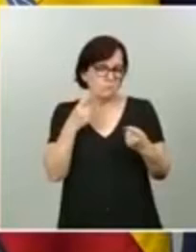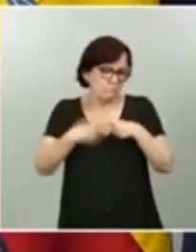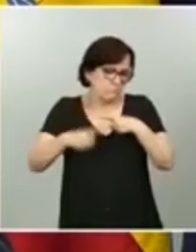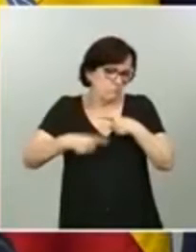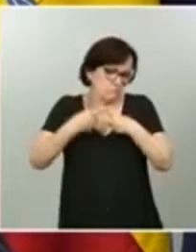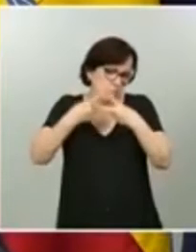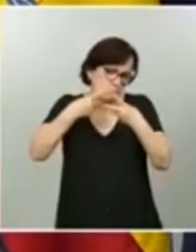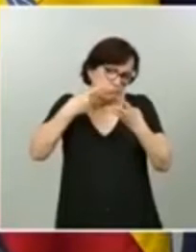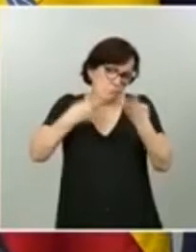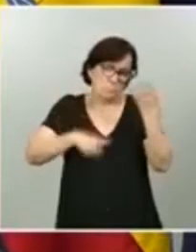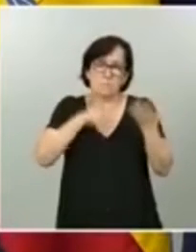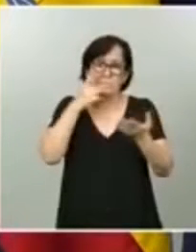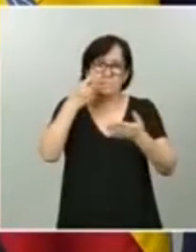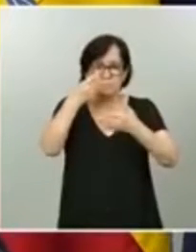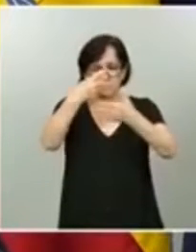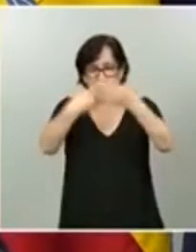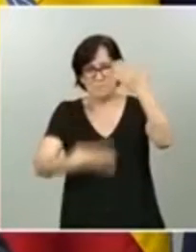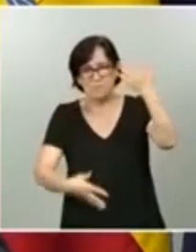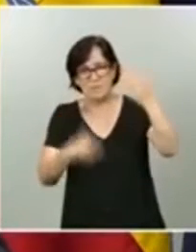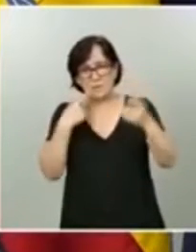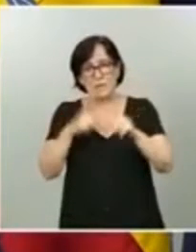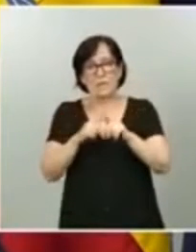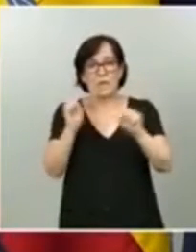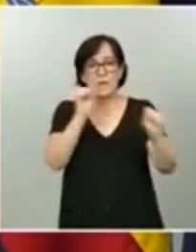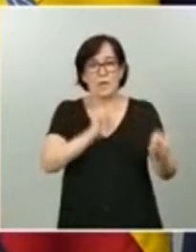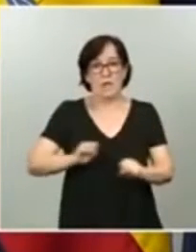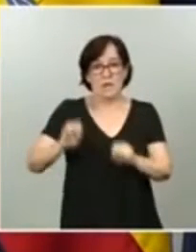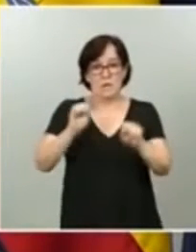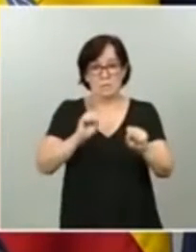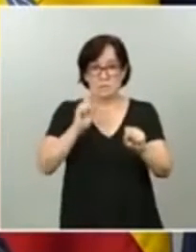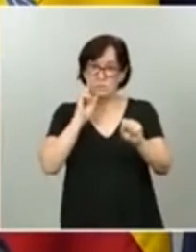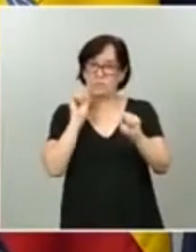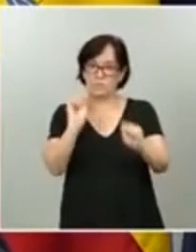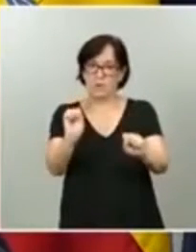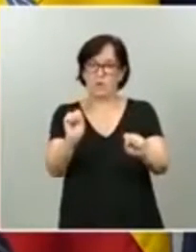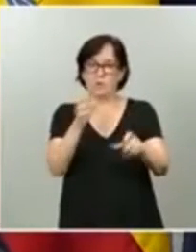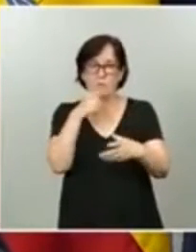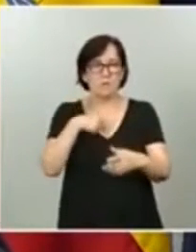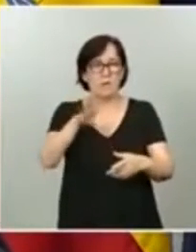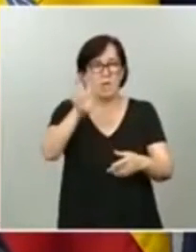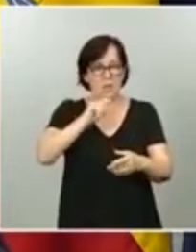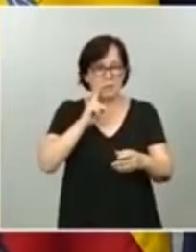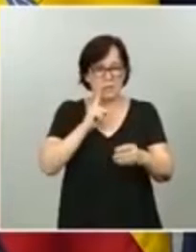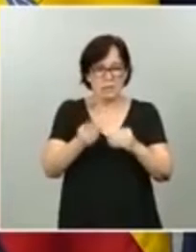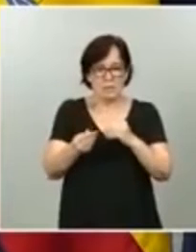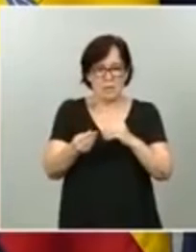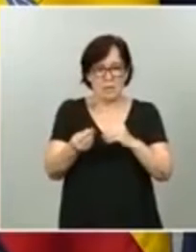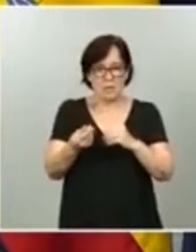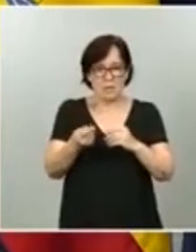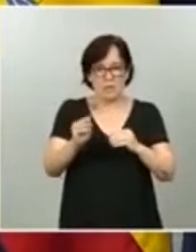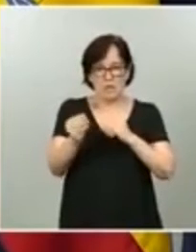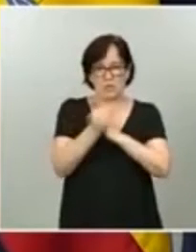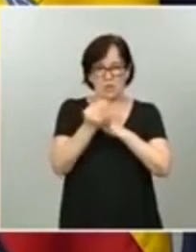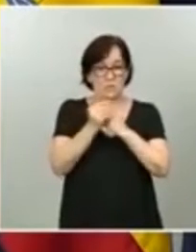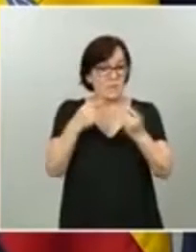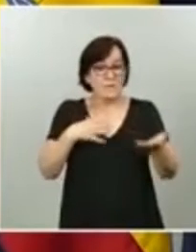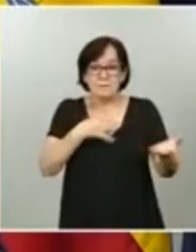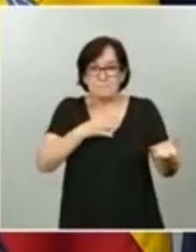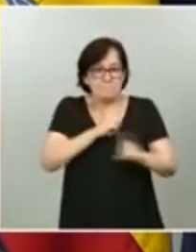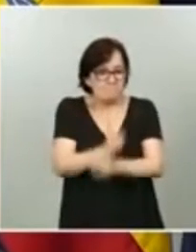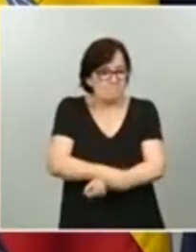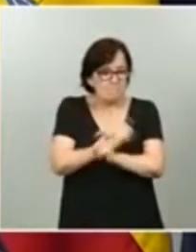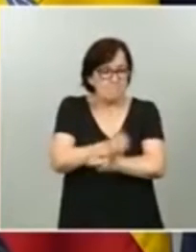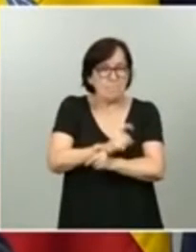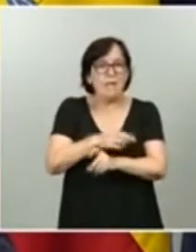que hemos denominado escudo de protección, cuando alguien entiende que tiene derecho a una ayuda y no, agotada la vía administrativa, pueda acudir